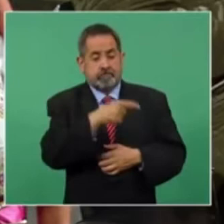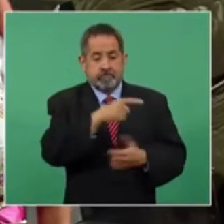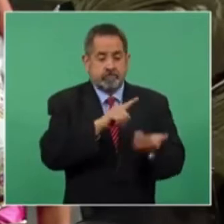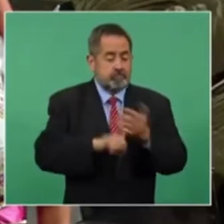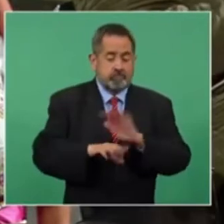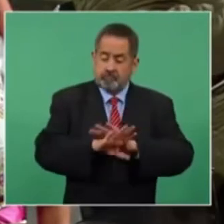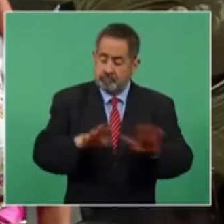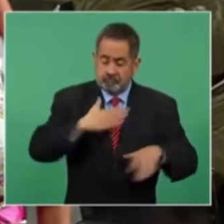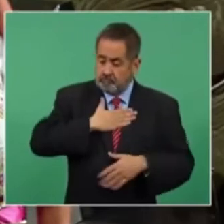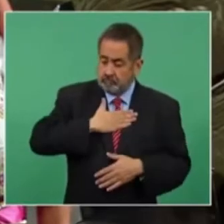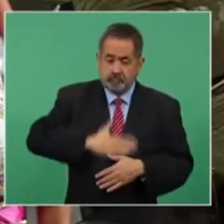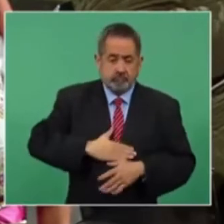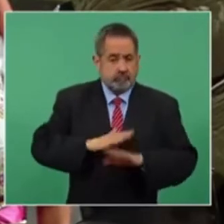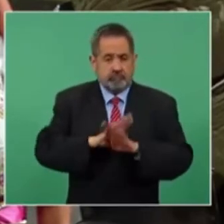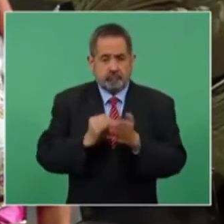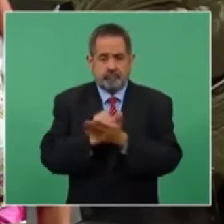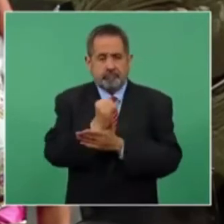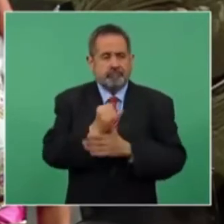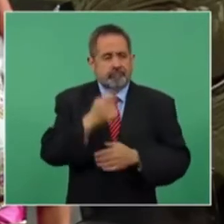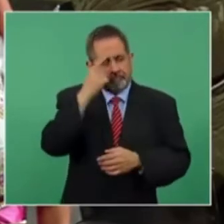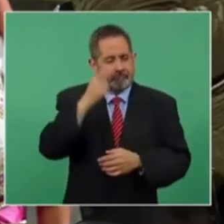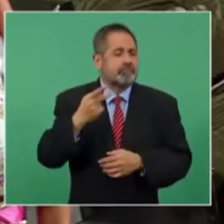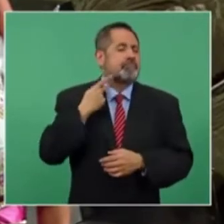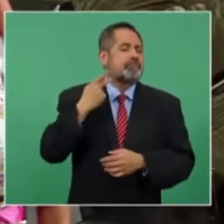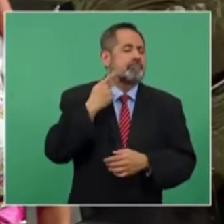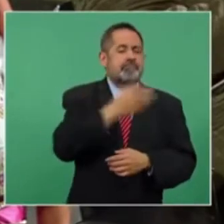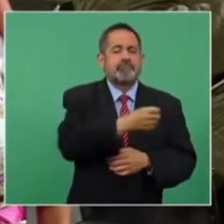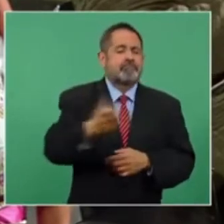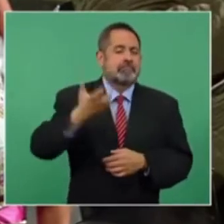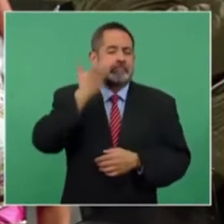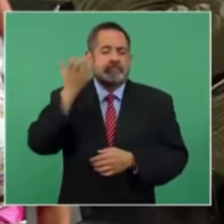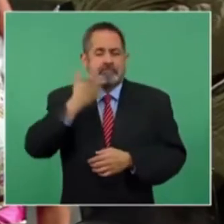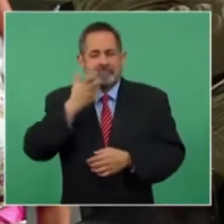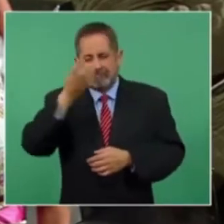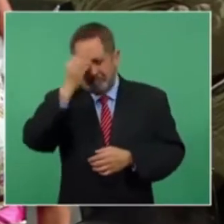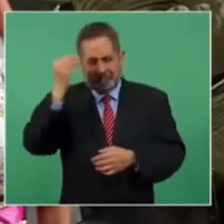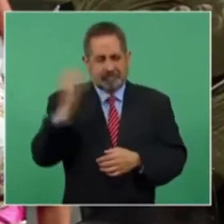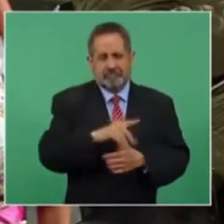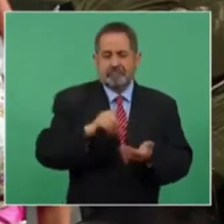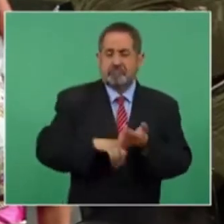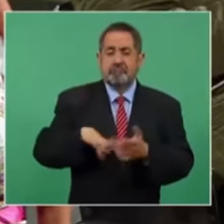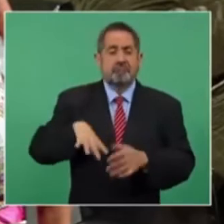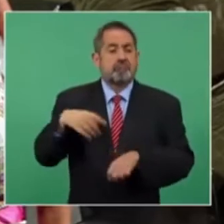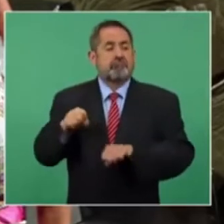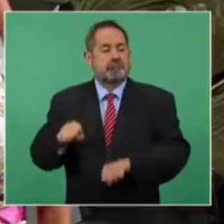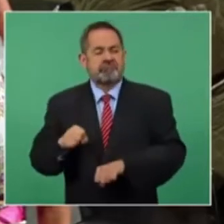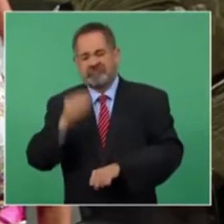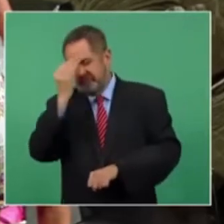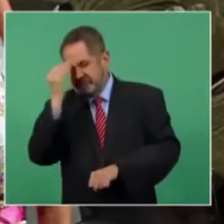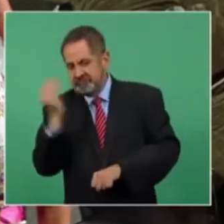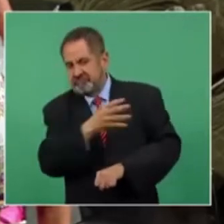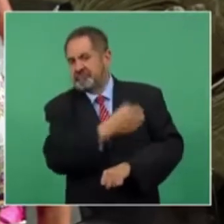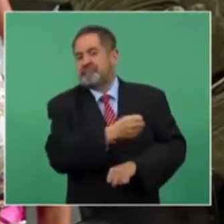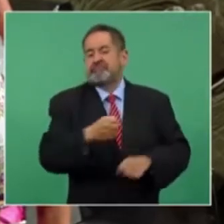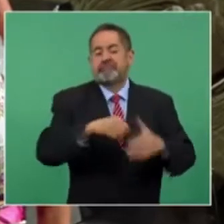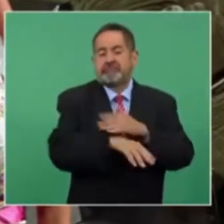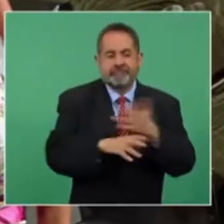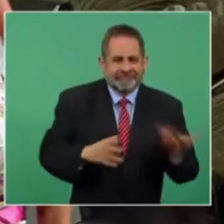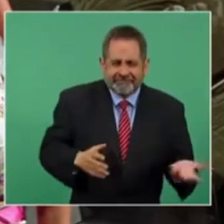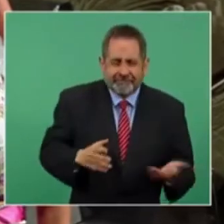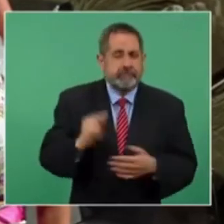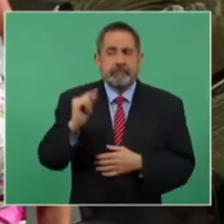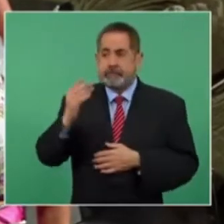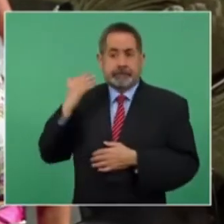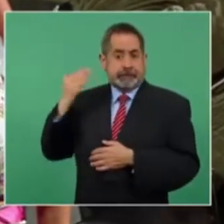usando la justicia con fines políticos, lo califican incluso como un absoluto abuso del poder. Desde hace unas semanas pues diversos